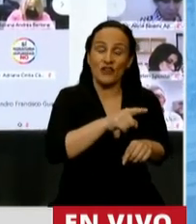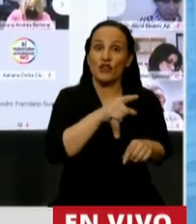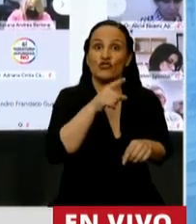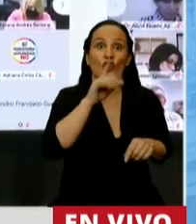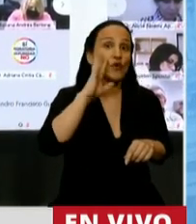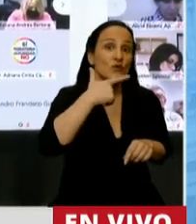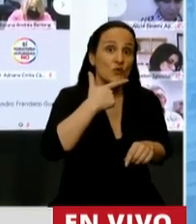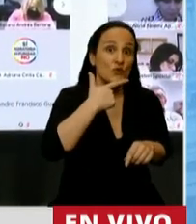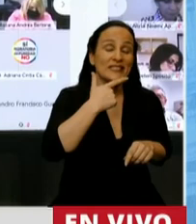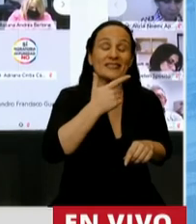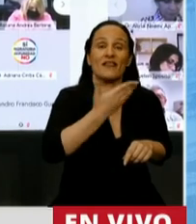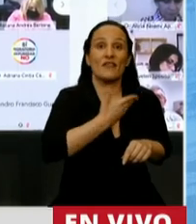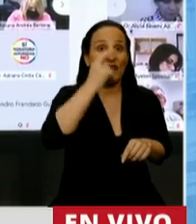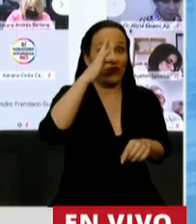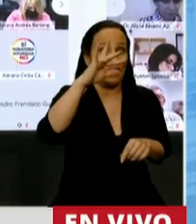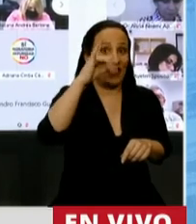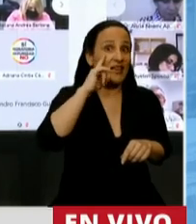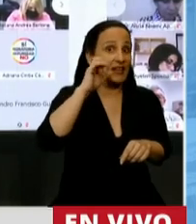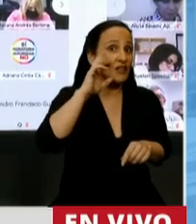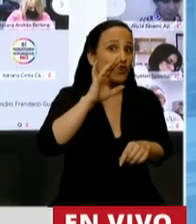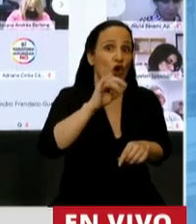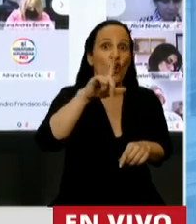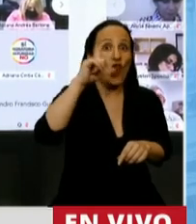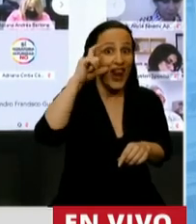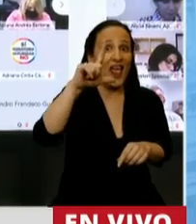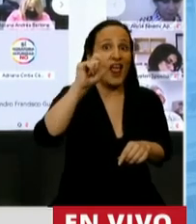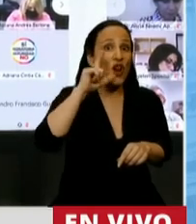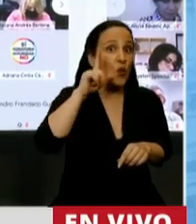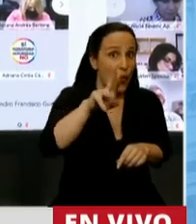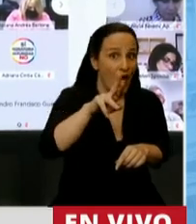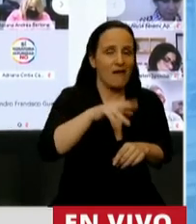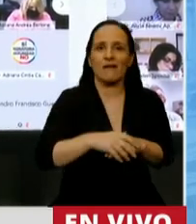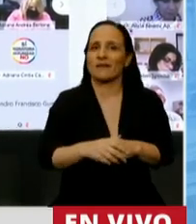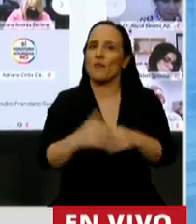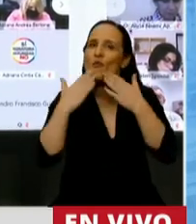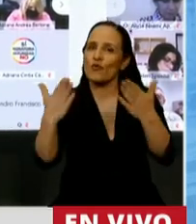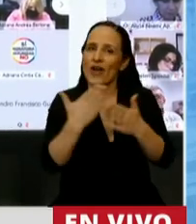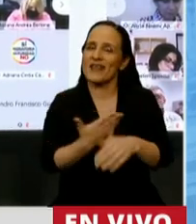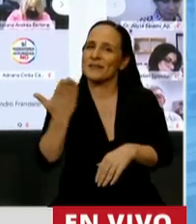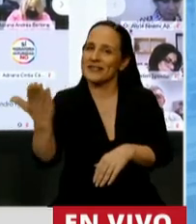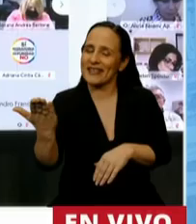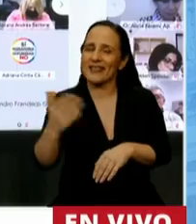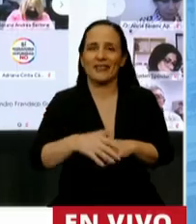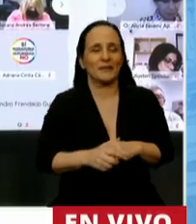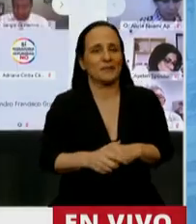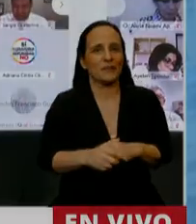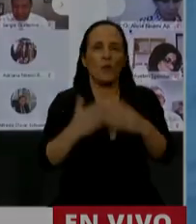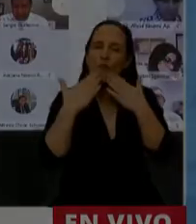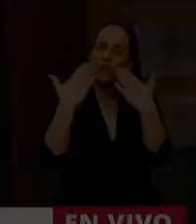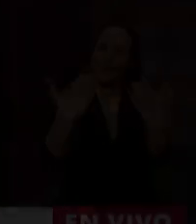Luis Federico Leluar. Muchas gracias, señor presidente. Muchas gracias.